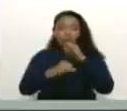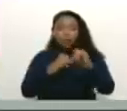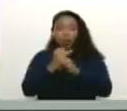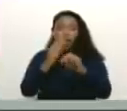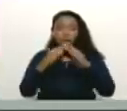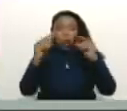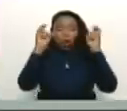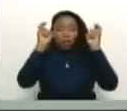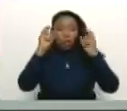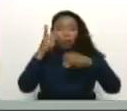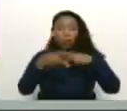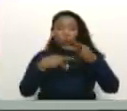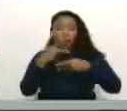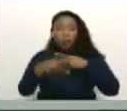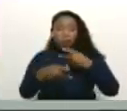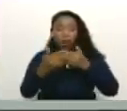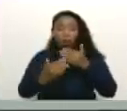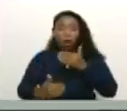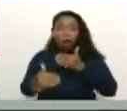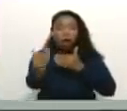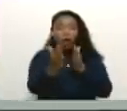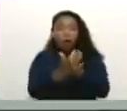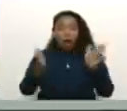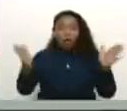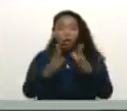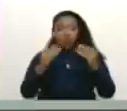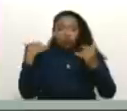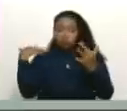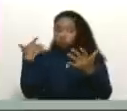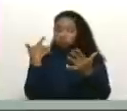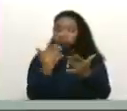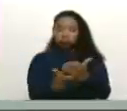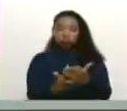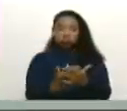políticos a lo largo y ancho de todos estos años.